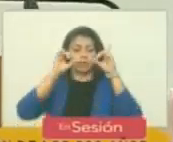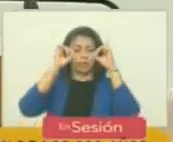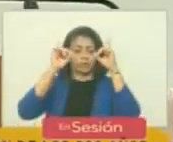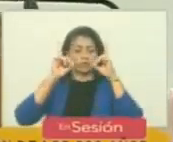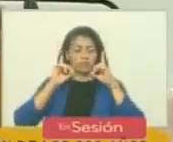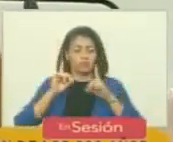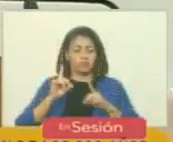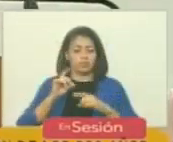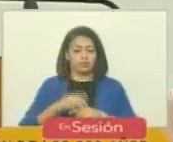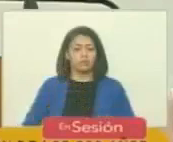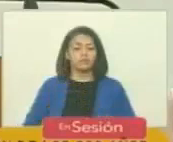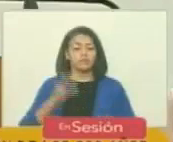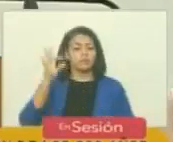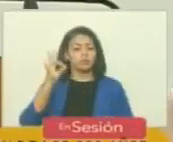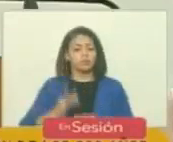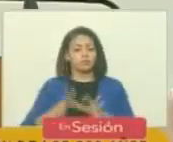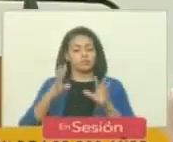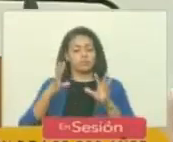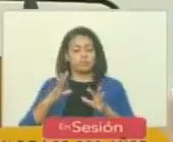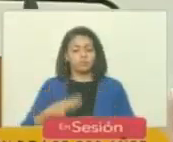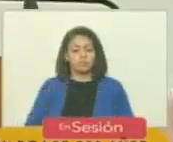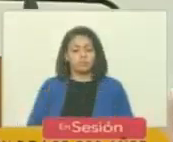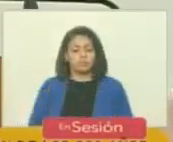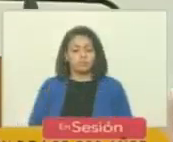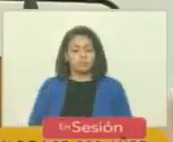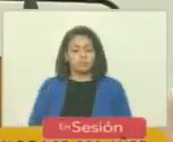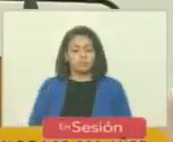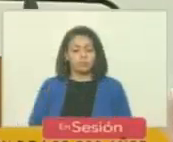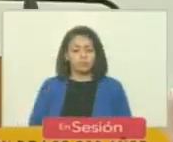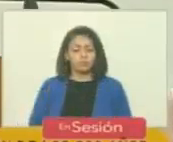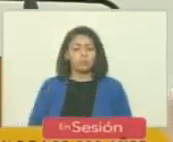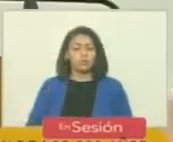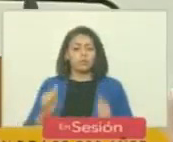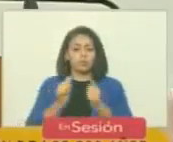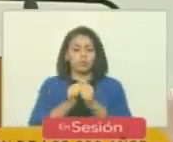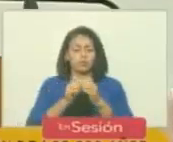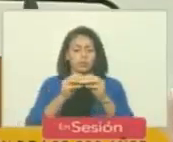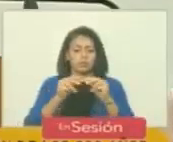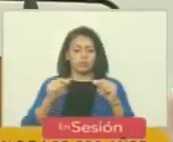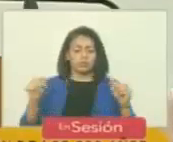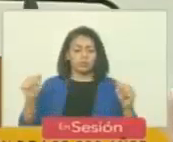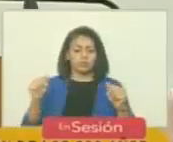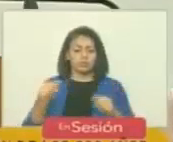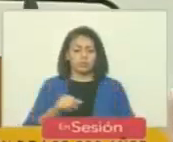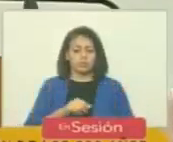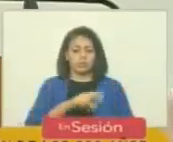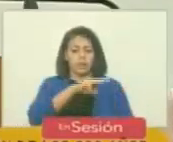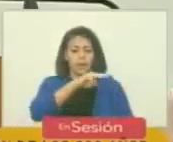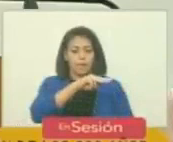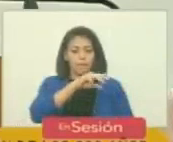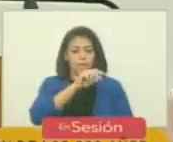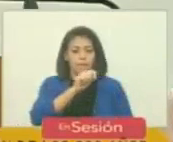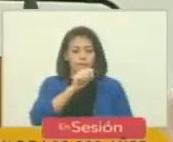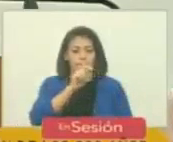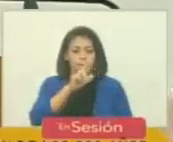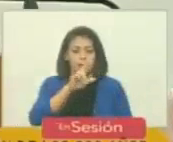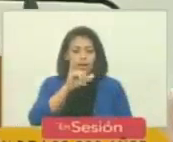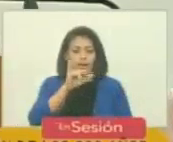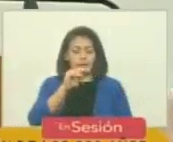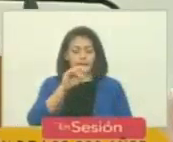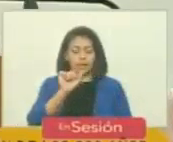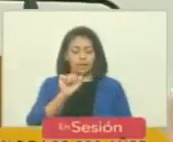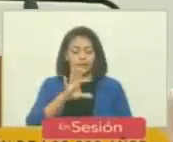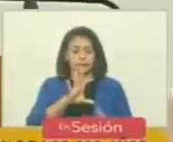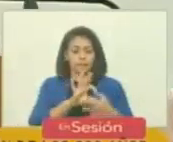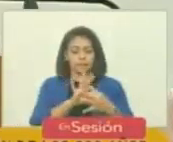la suerte del continente el general San Martín marcado por el